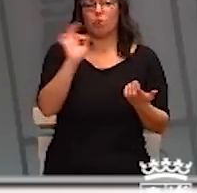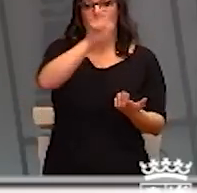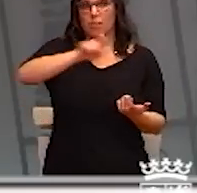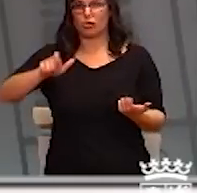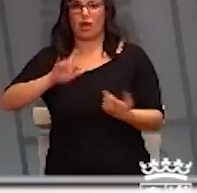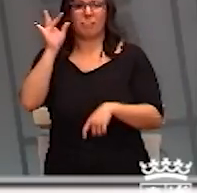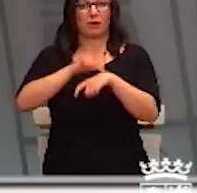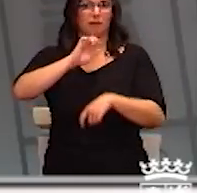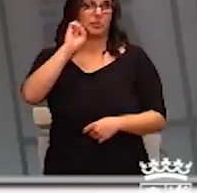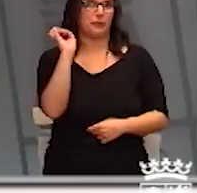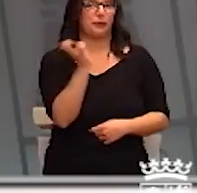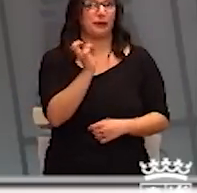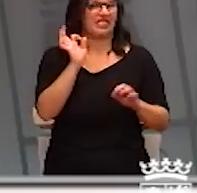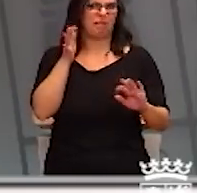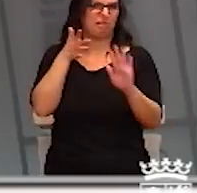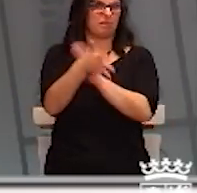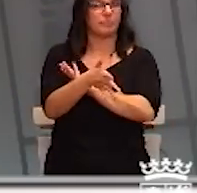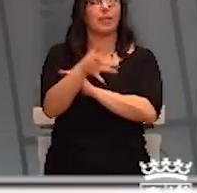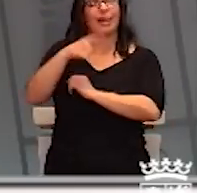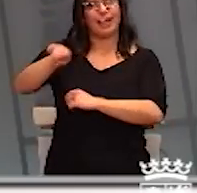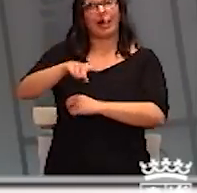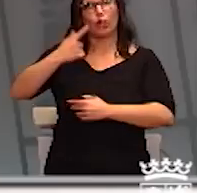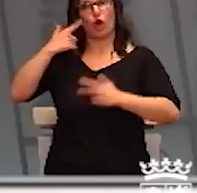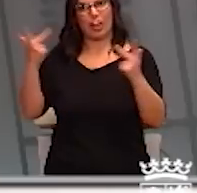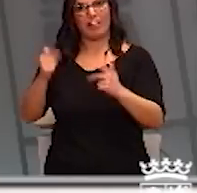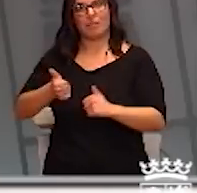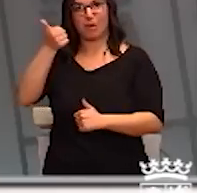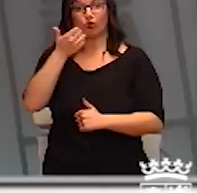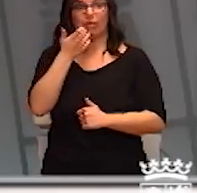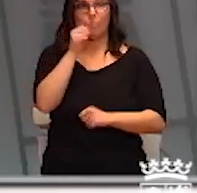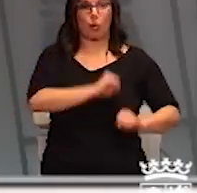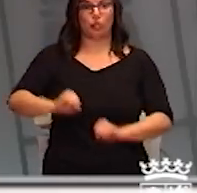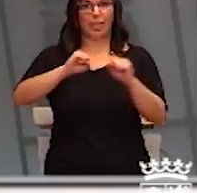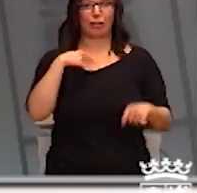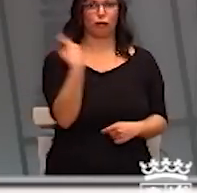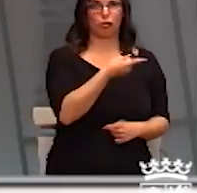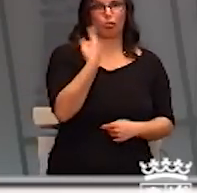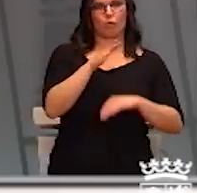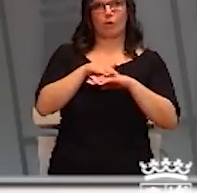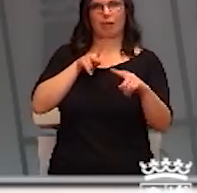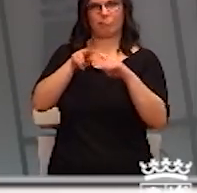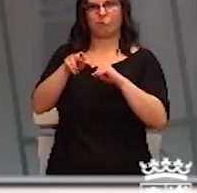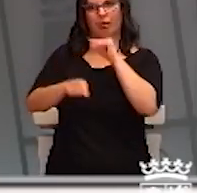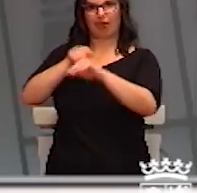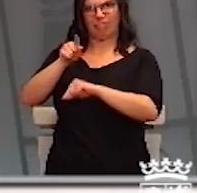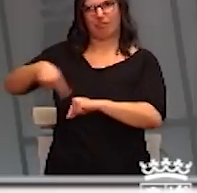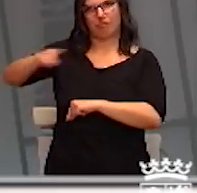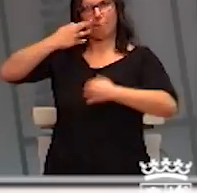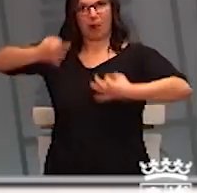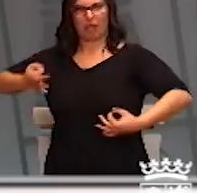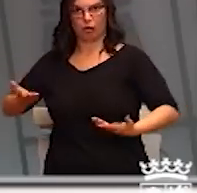algunas enfermedades crónicas. Por lo tanto, vamos a hacer una serie de recomendaciones en general para la población y